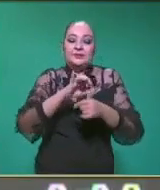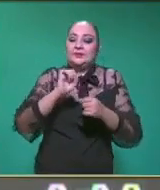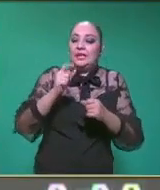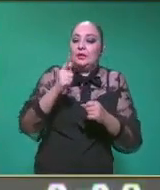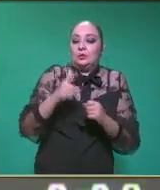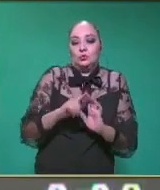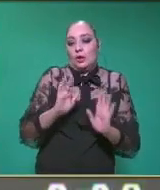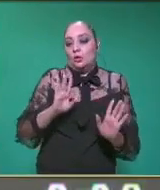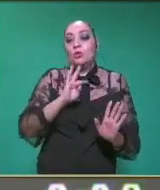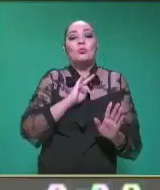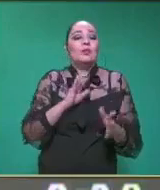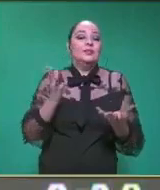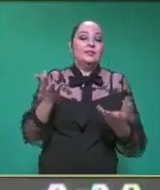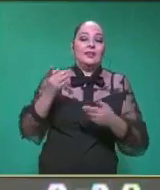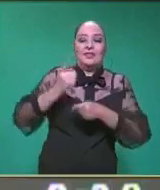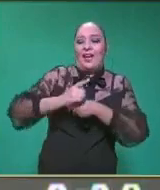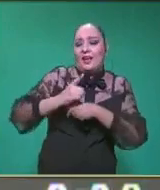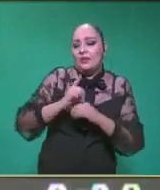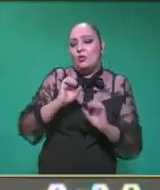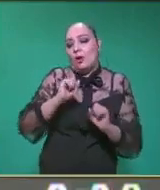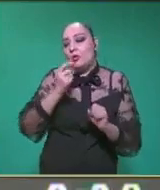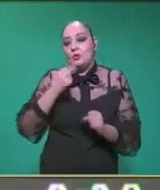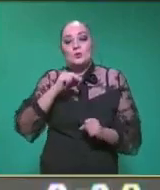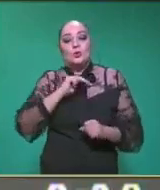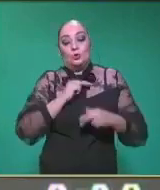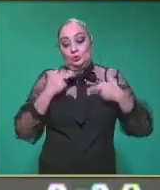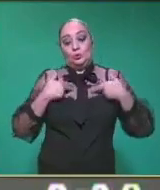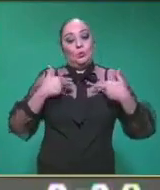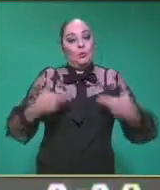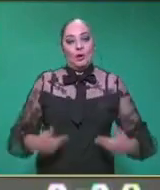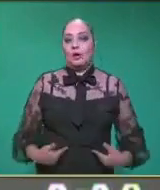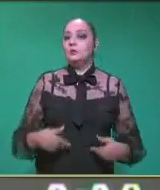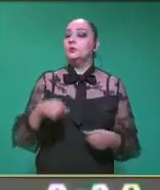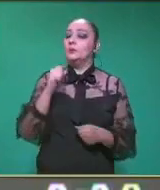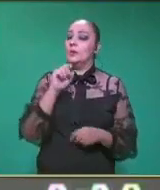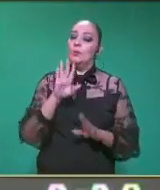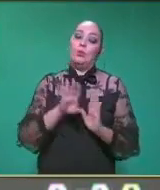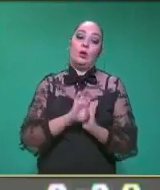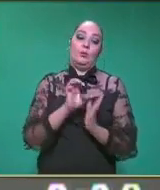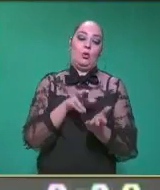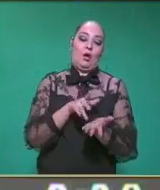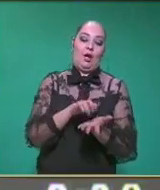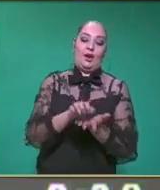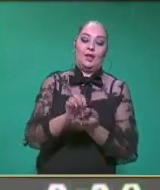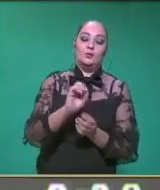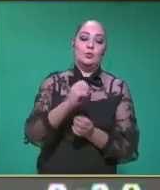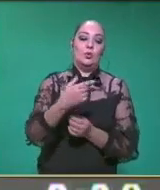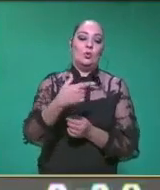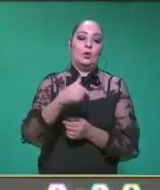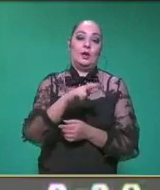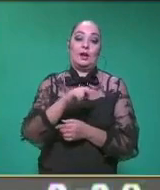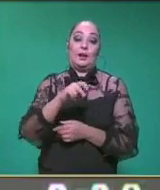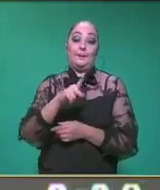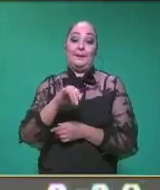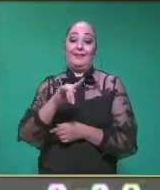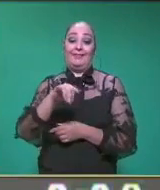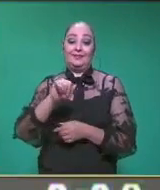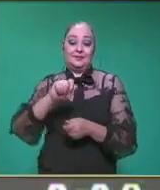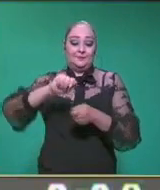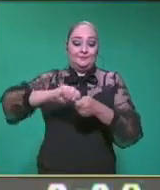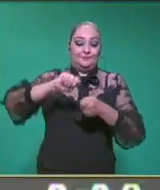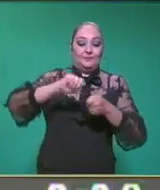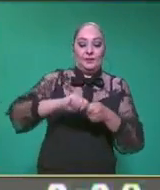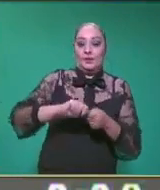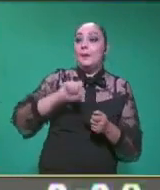daño a nosotros. También arácnidos, por ejemplo, las garrapatas, son muy buenos comiendo